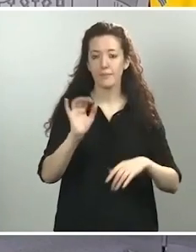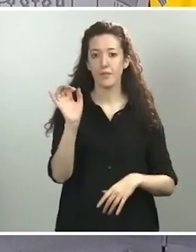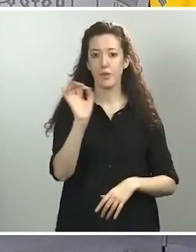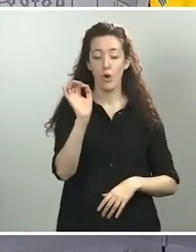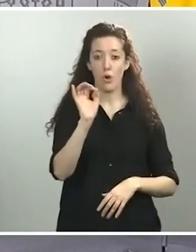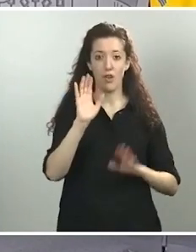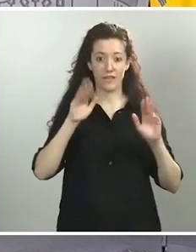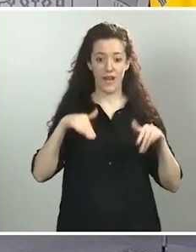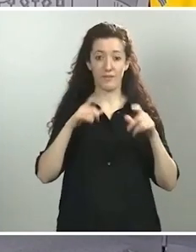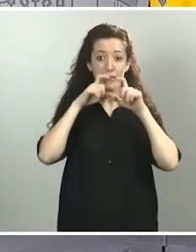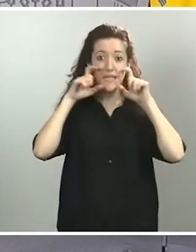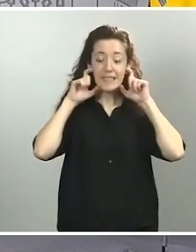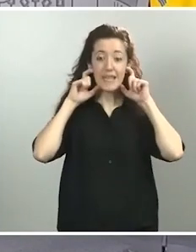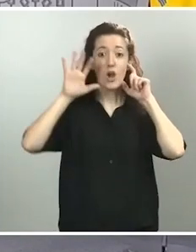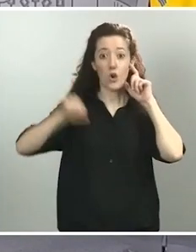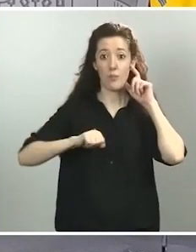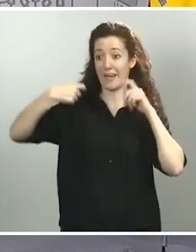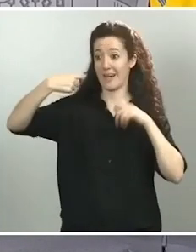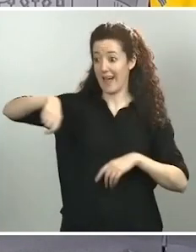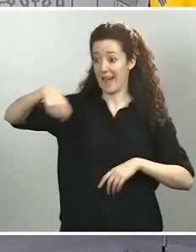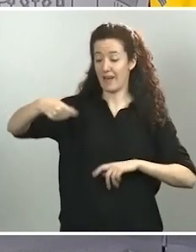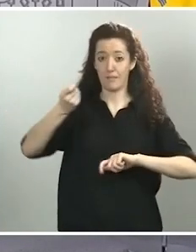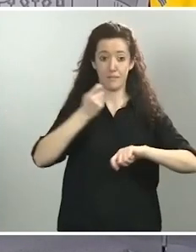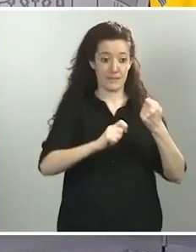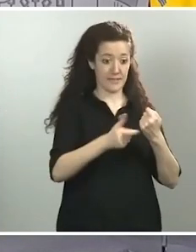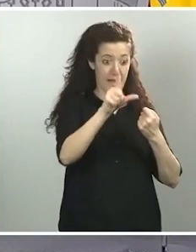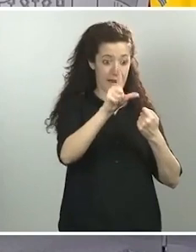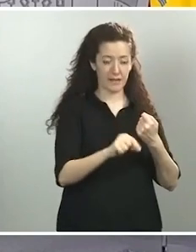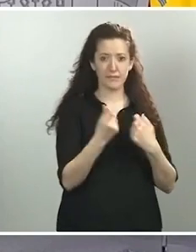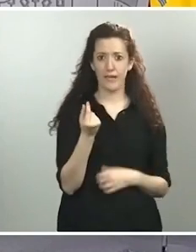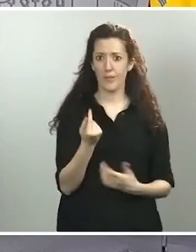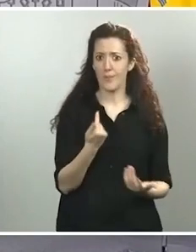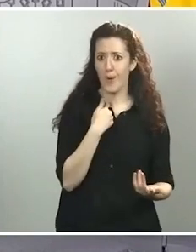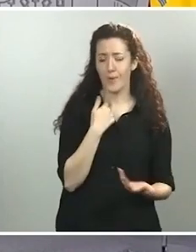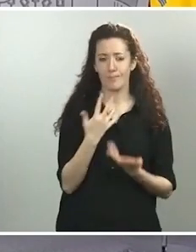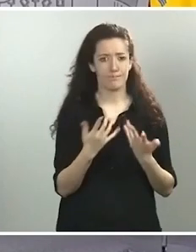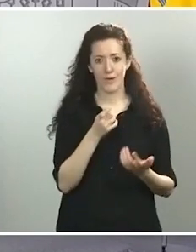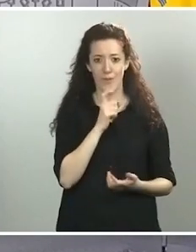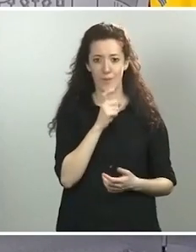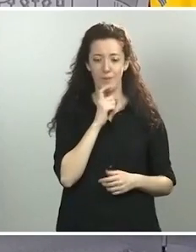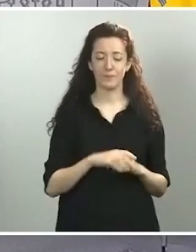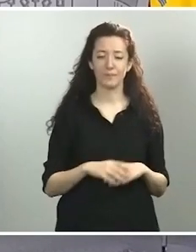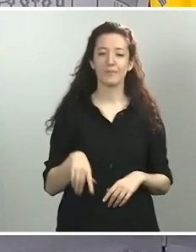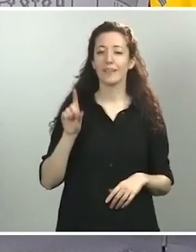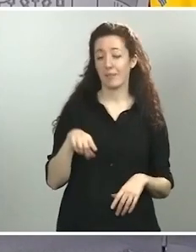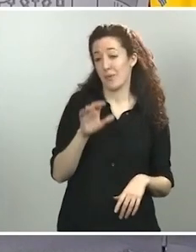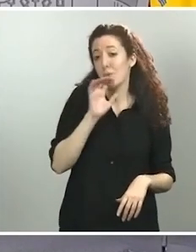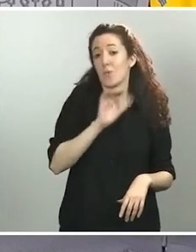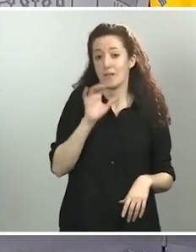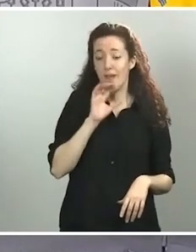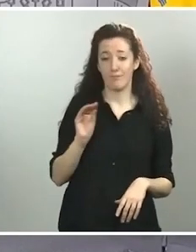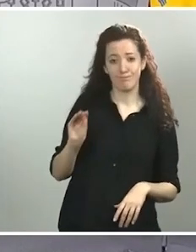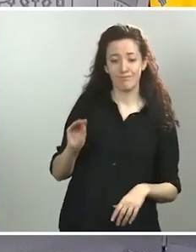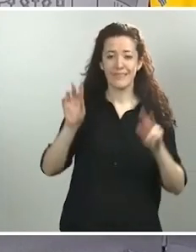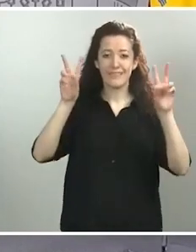¿Qué va a ocurrir? Y ya si me permiten hacer una pregunta a los dos, casi por curiosidad, por la marcha atrás en la cosa de los niños,